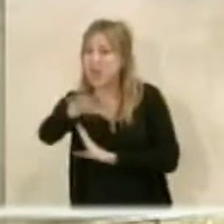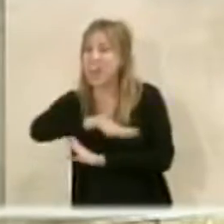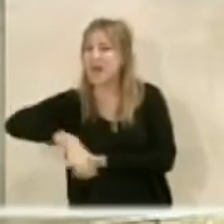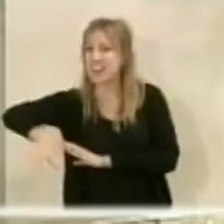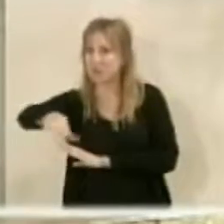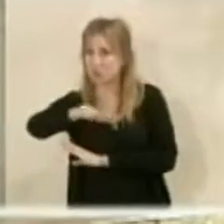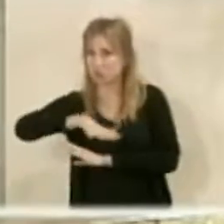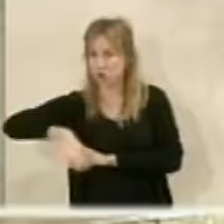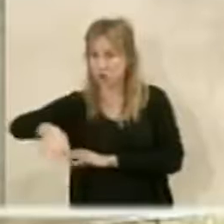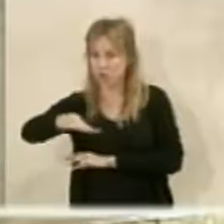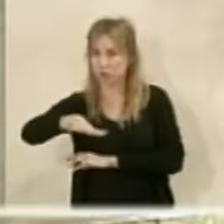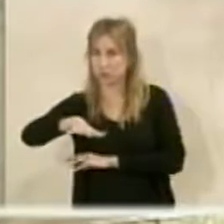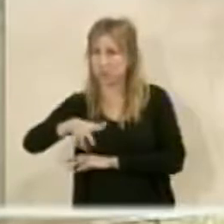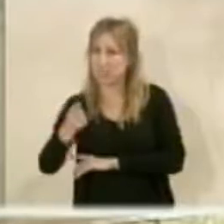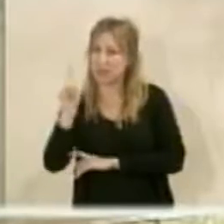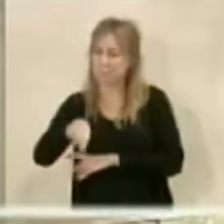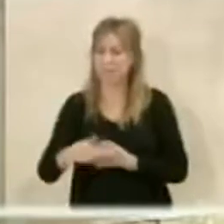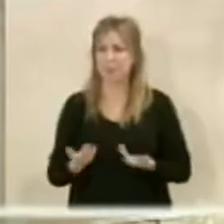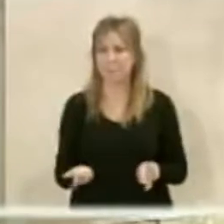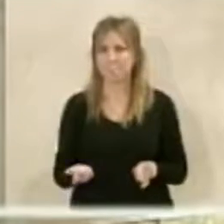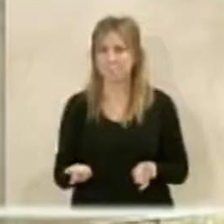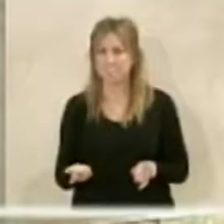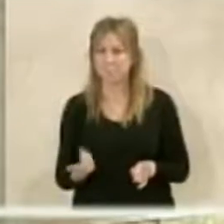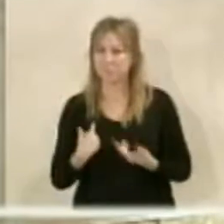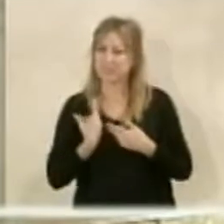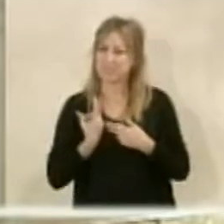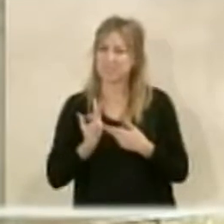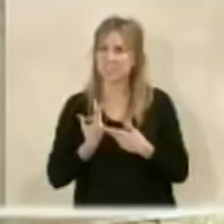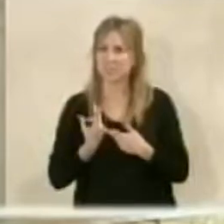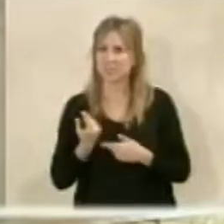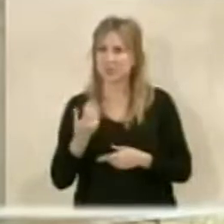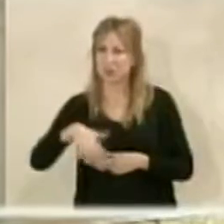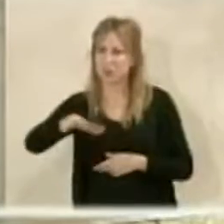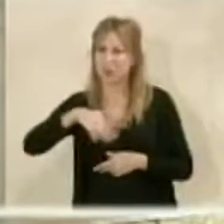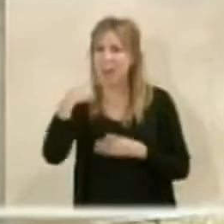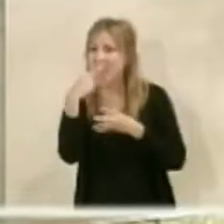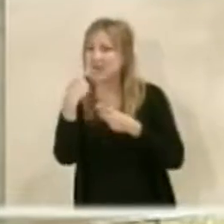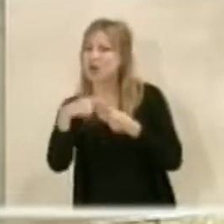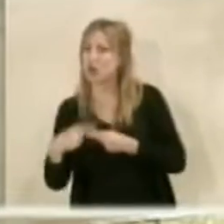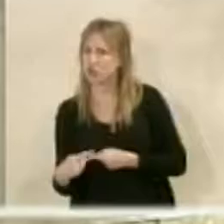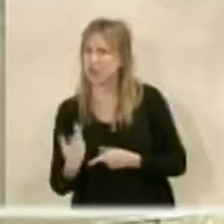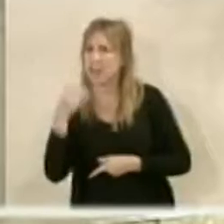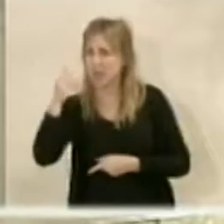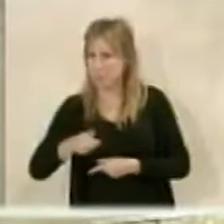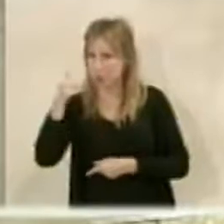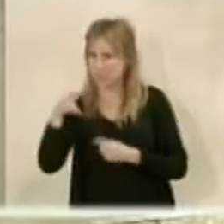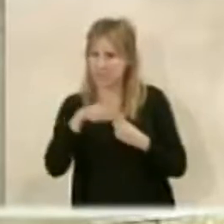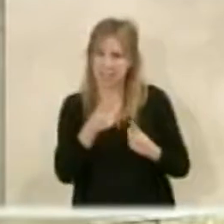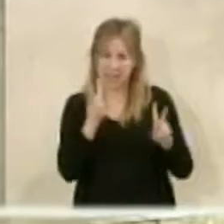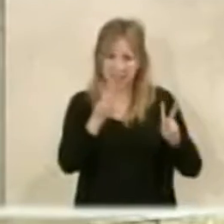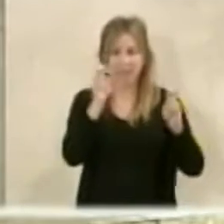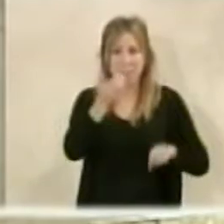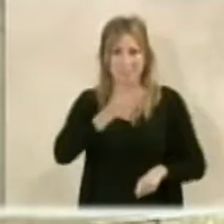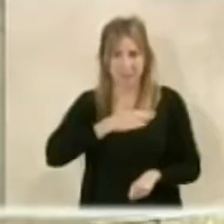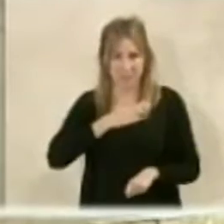y donde, de alguna manera, se arreglan varias cosas importantes. Uno, el tema patrimonial,